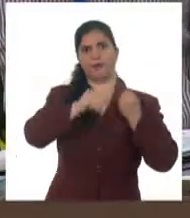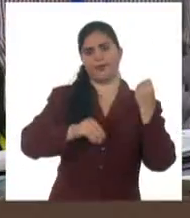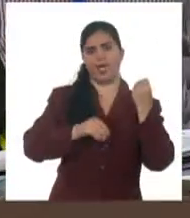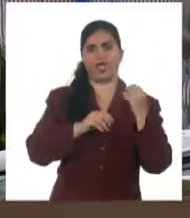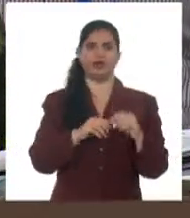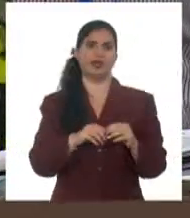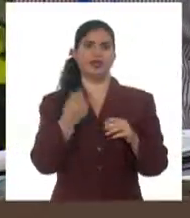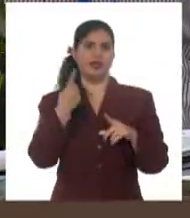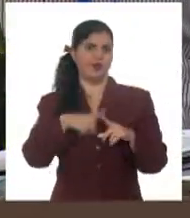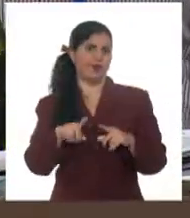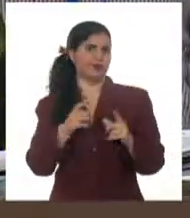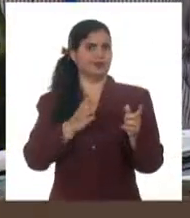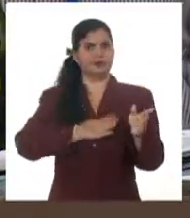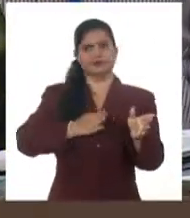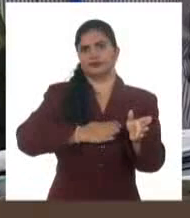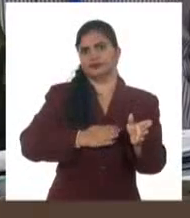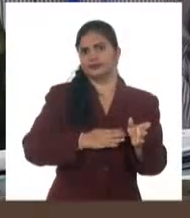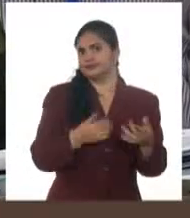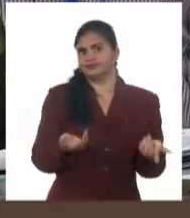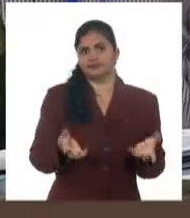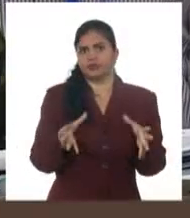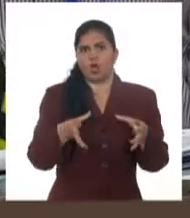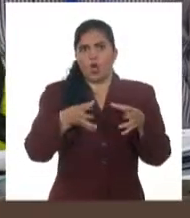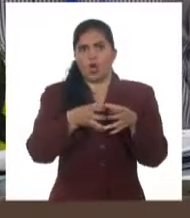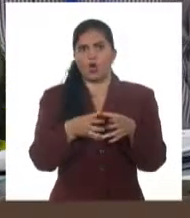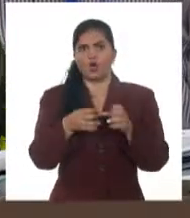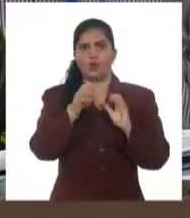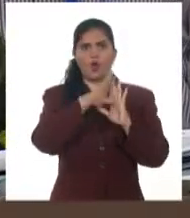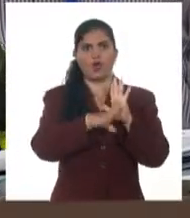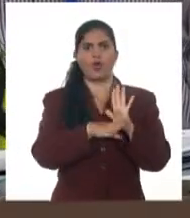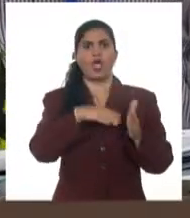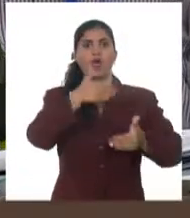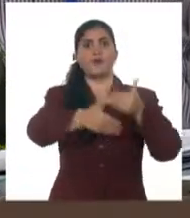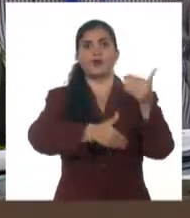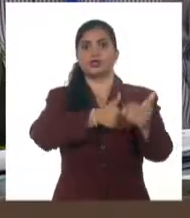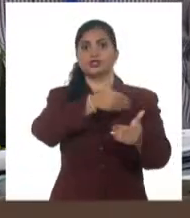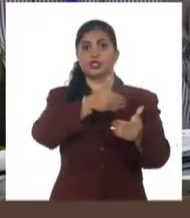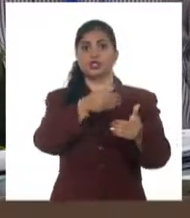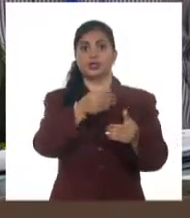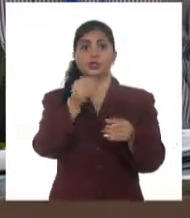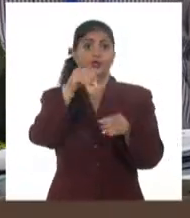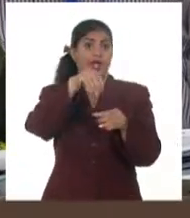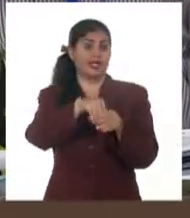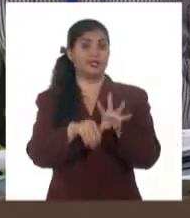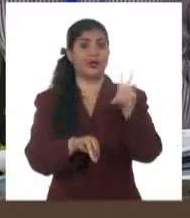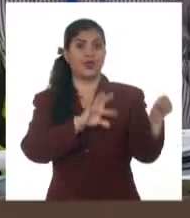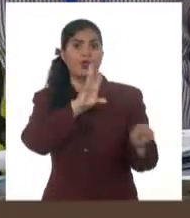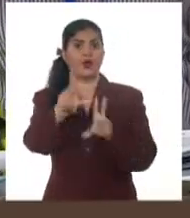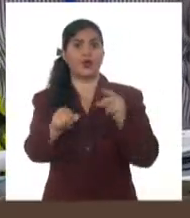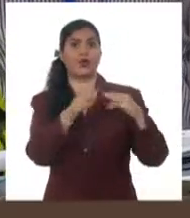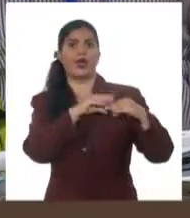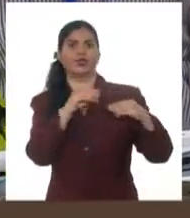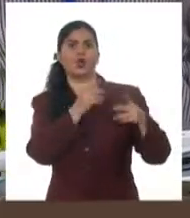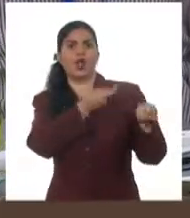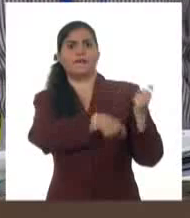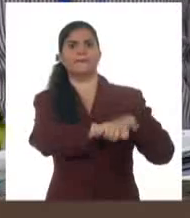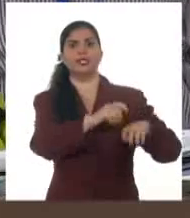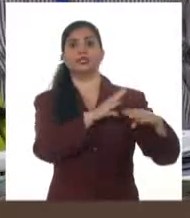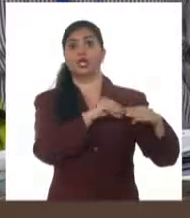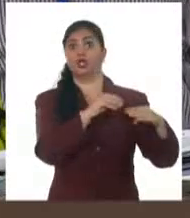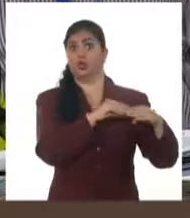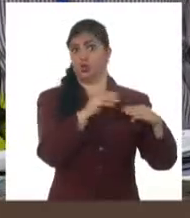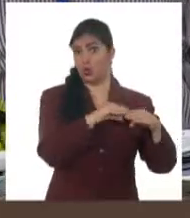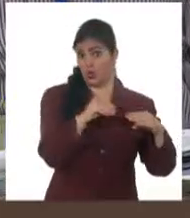aquí estaríamos hablando entonces de un grupo de procesos asociados al tráfico ilegal de divisas, en muchas oportunidades que